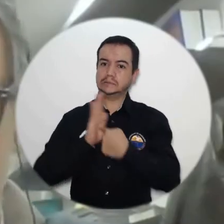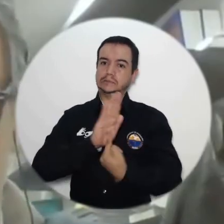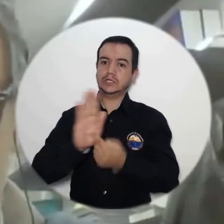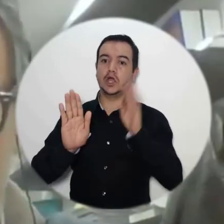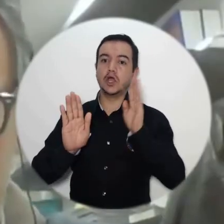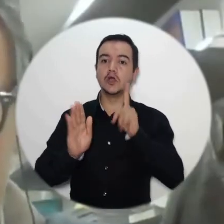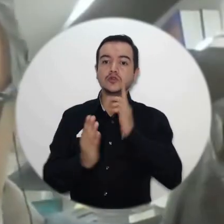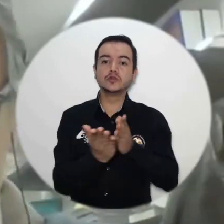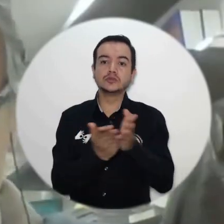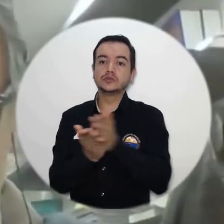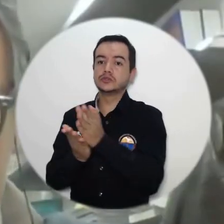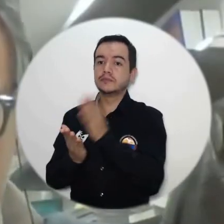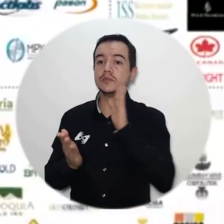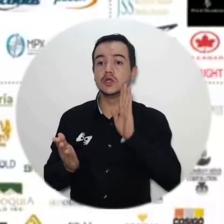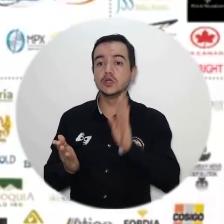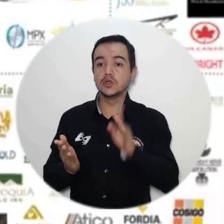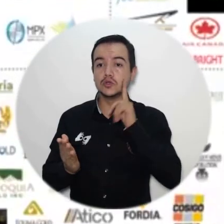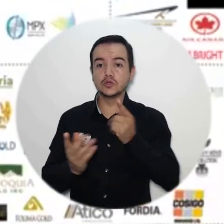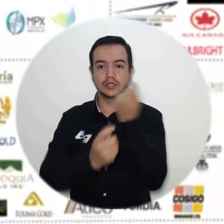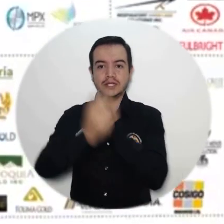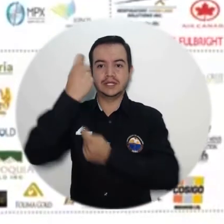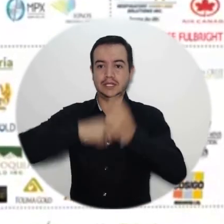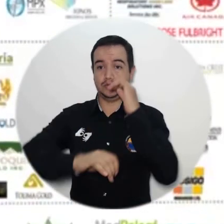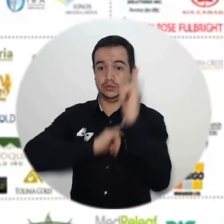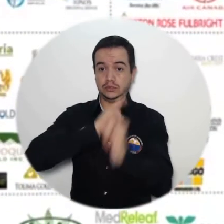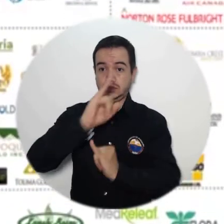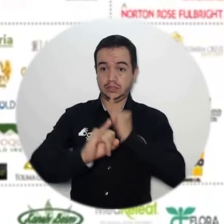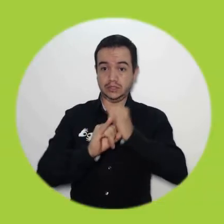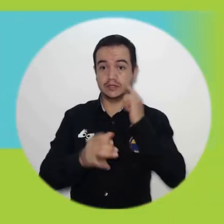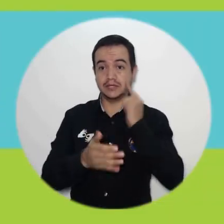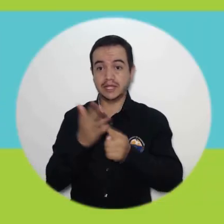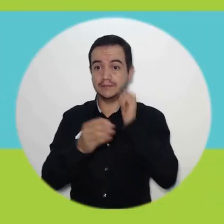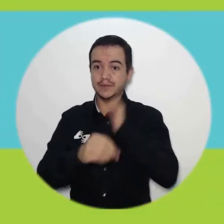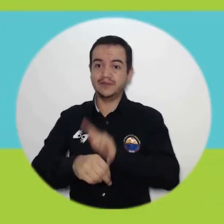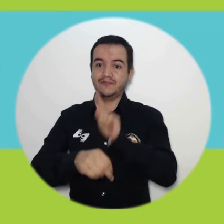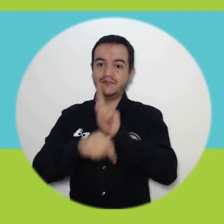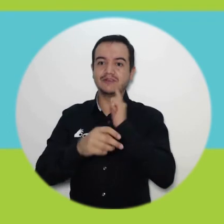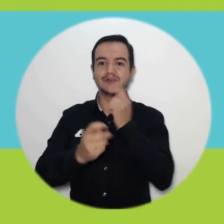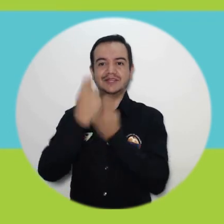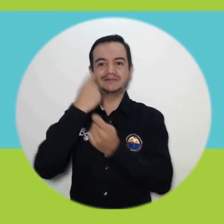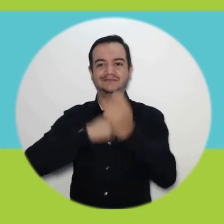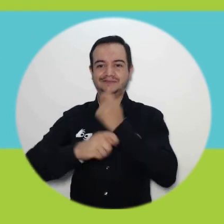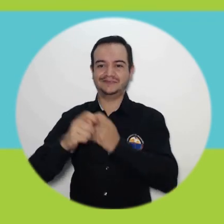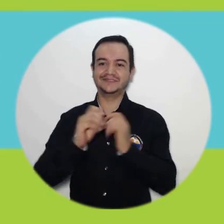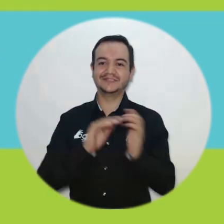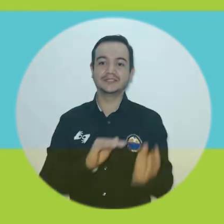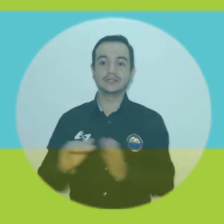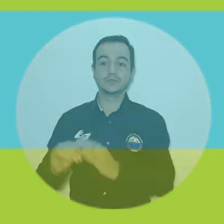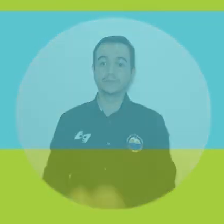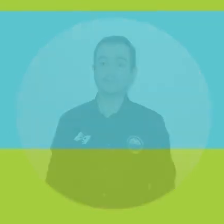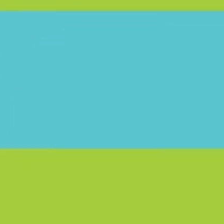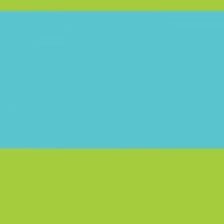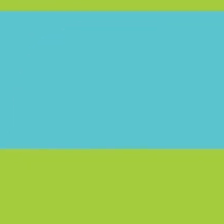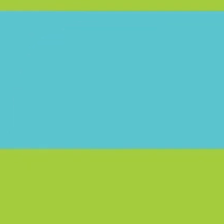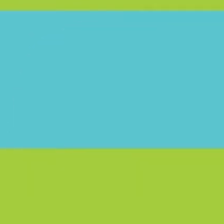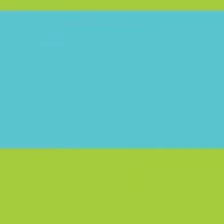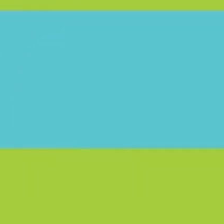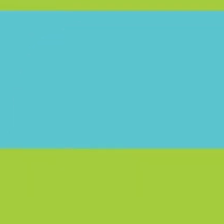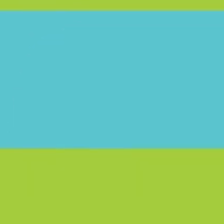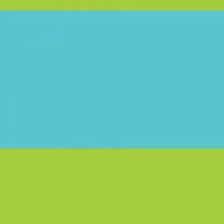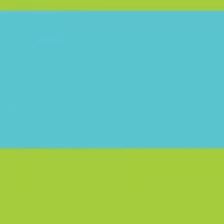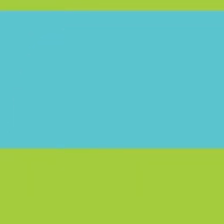internacionales de la Facultad de Ciencias Empresariales y Económicas. Universidad del Magdalena, más